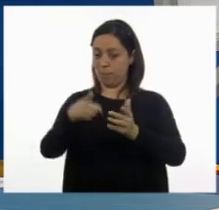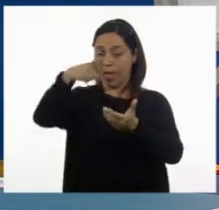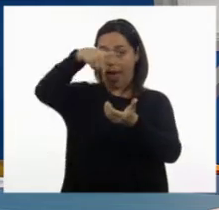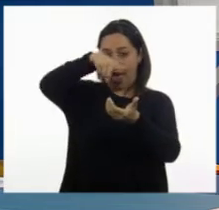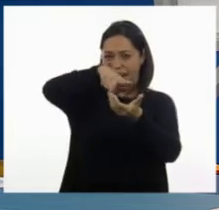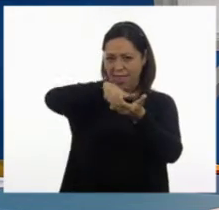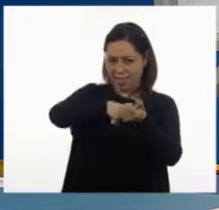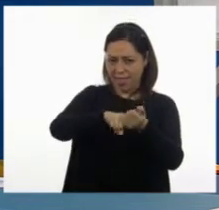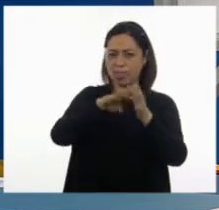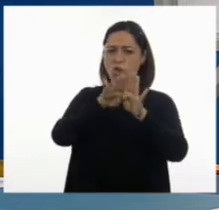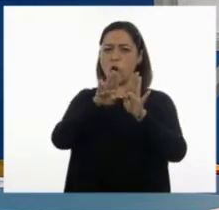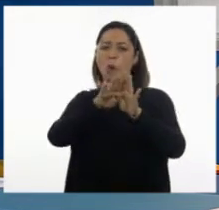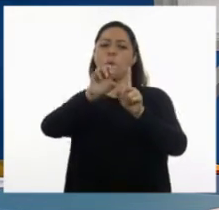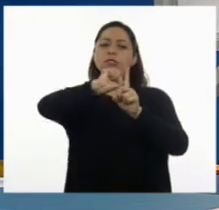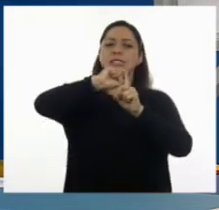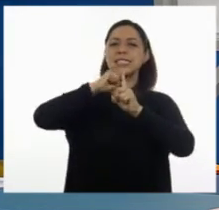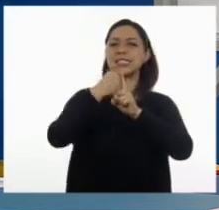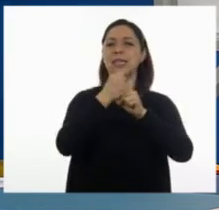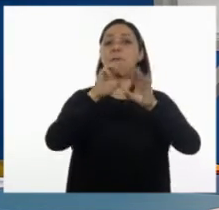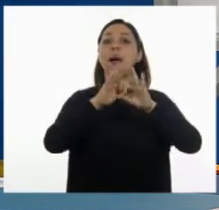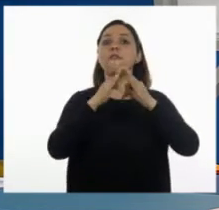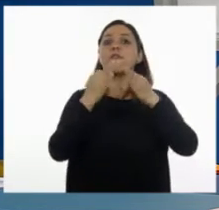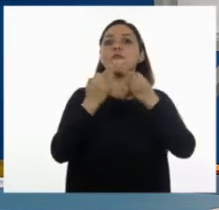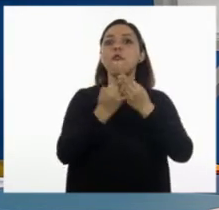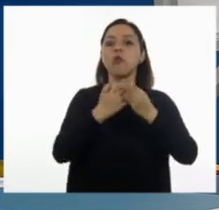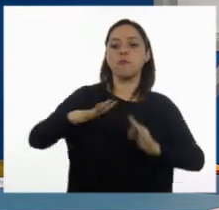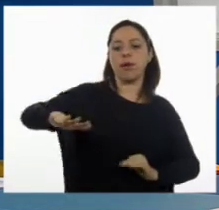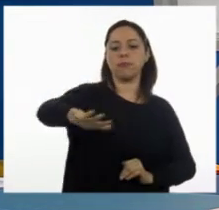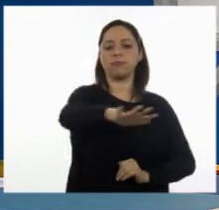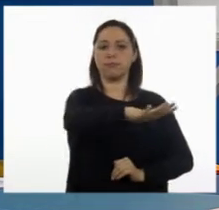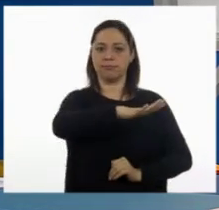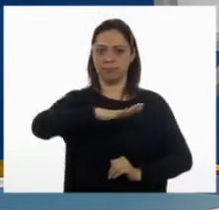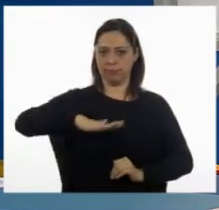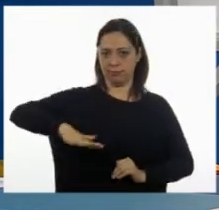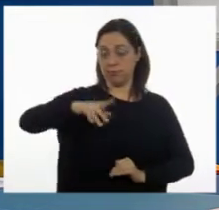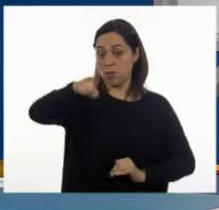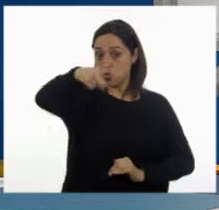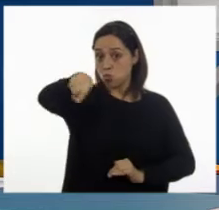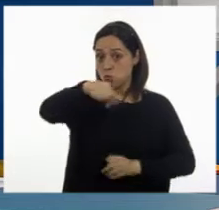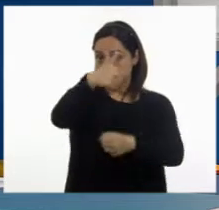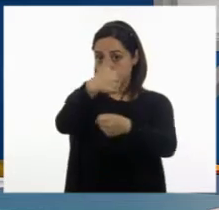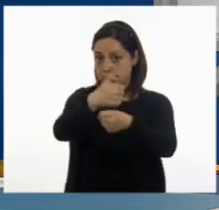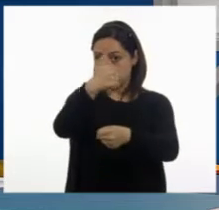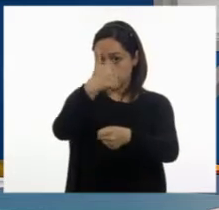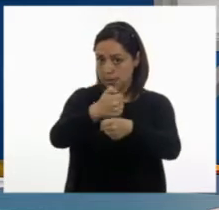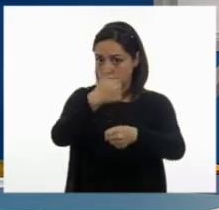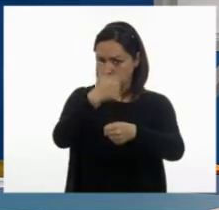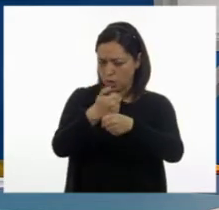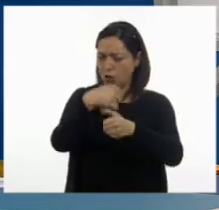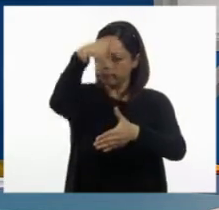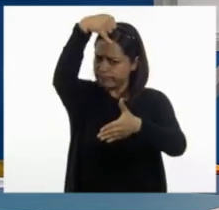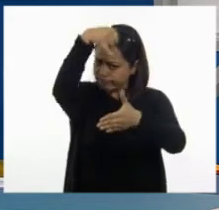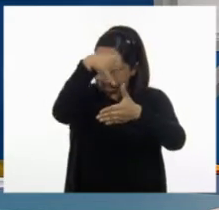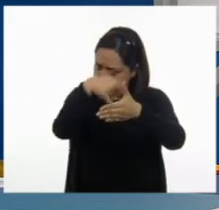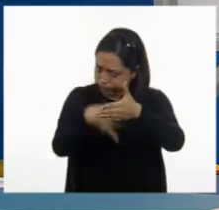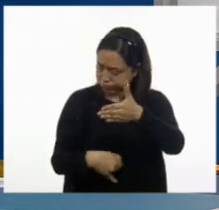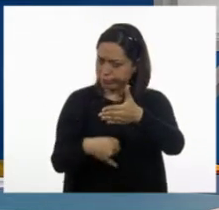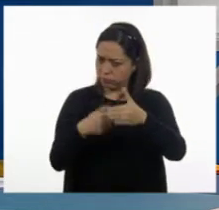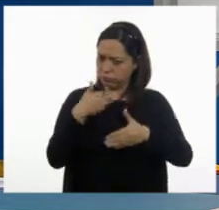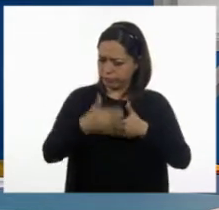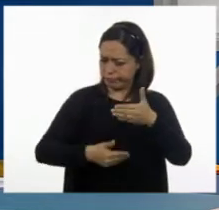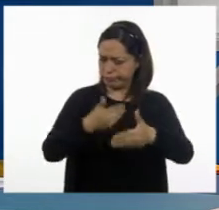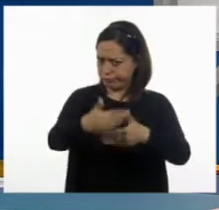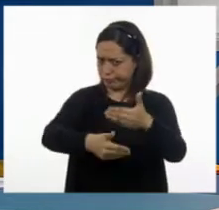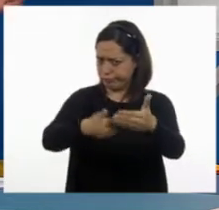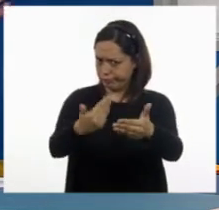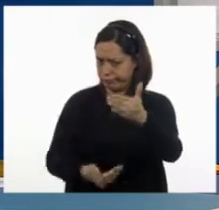de referencia espacial que los alumnos y alumnas de sexto grado seguirán conociendo a profundidad a lo largo de este curso y